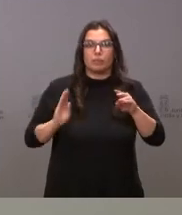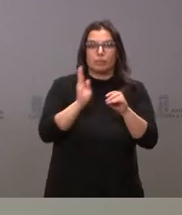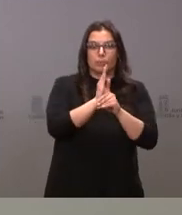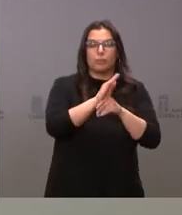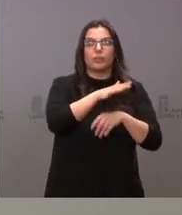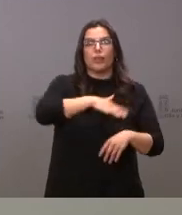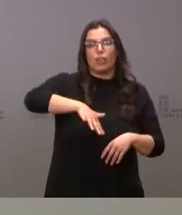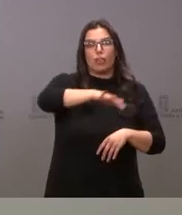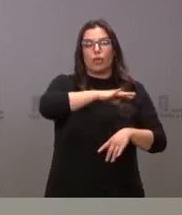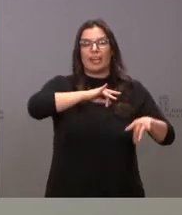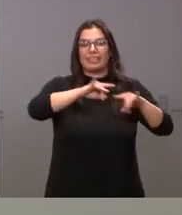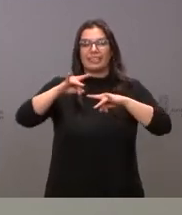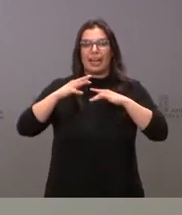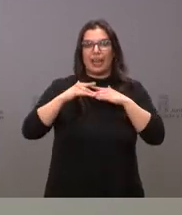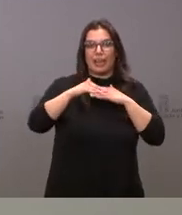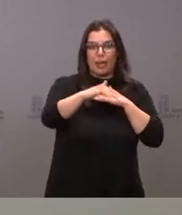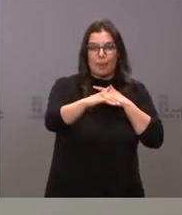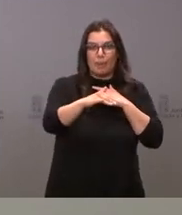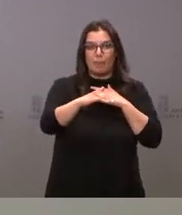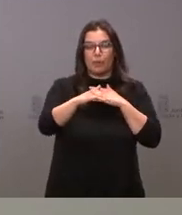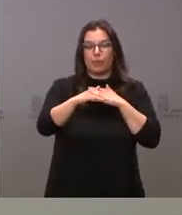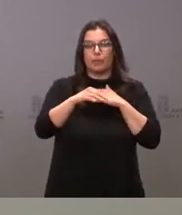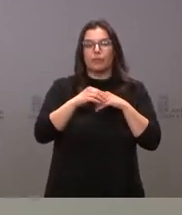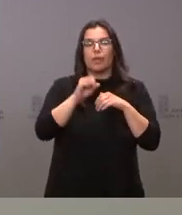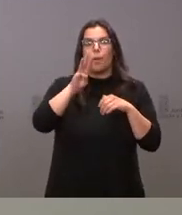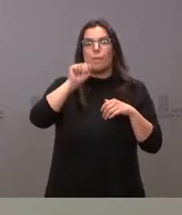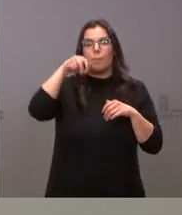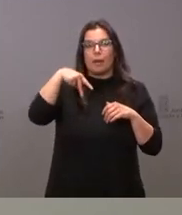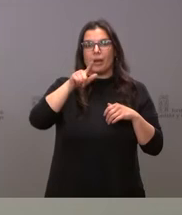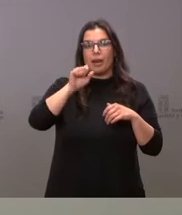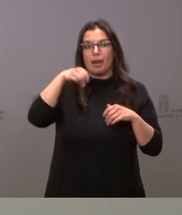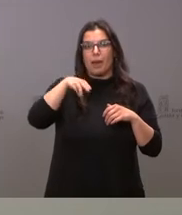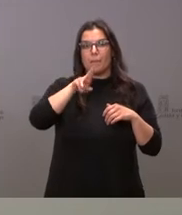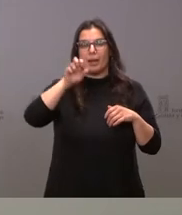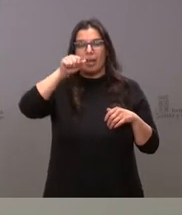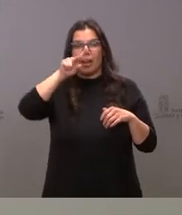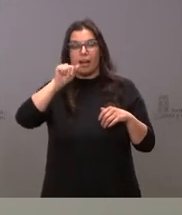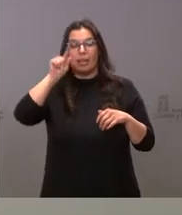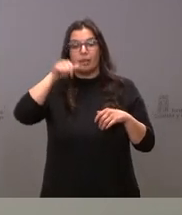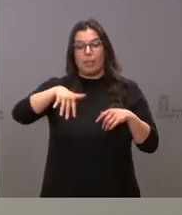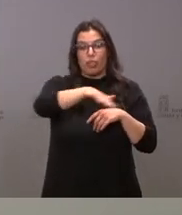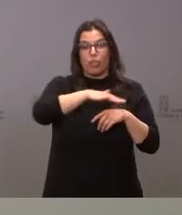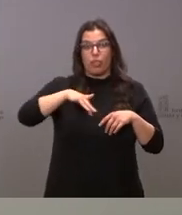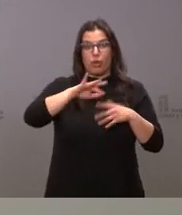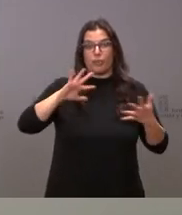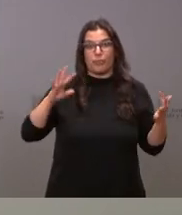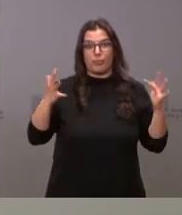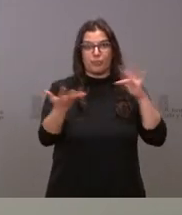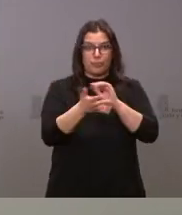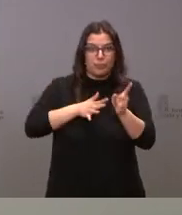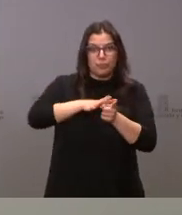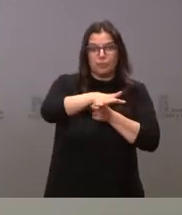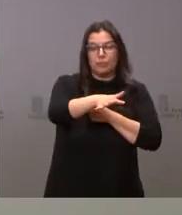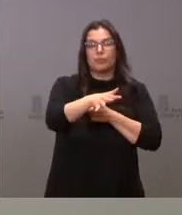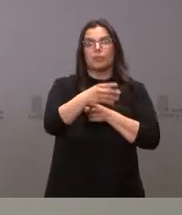tierra de campos Pan-Lampreana y a la transformación territorial de esta zona, repercutiendo en la